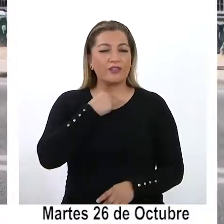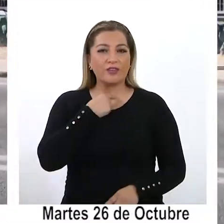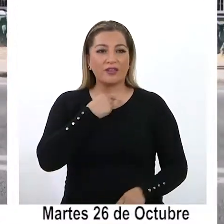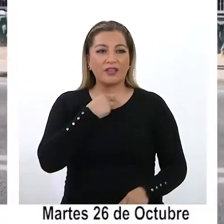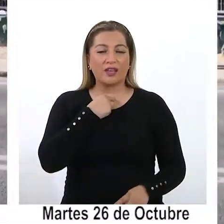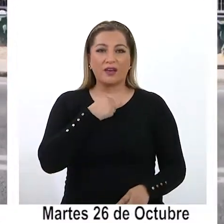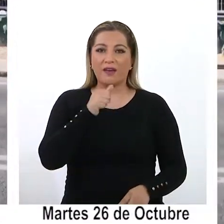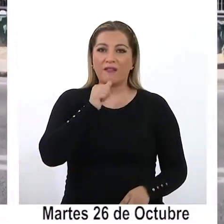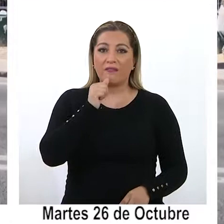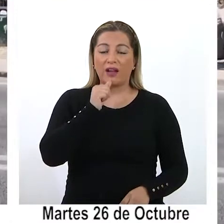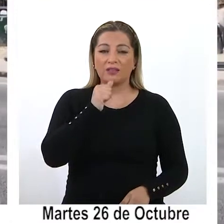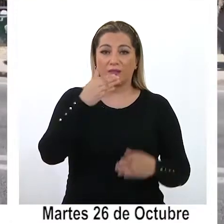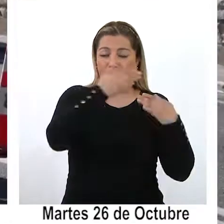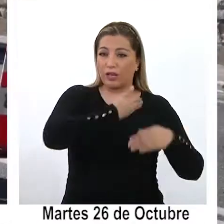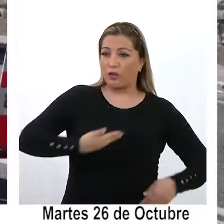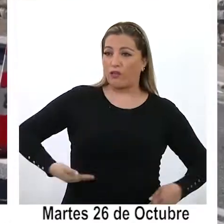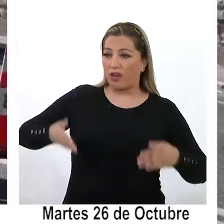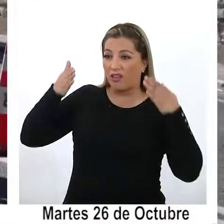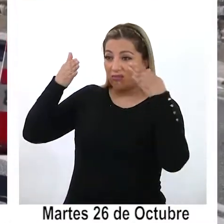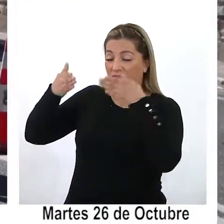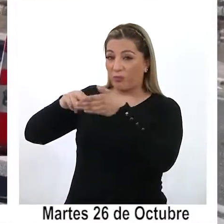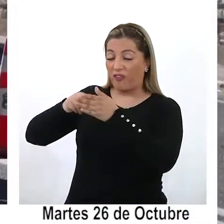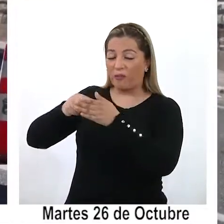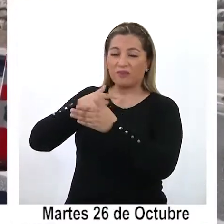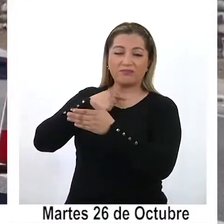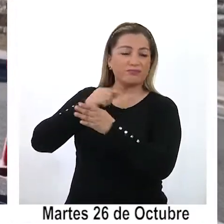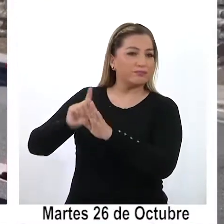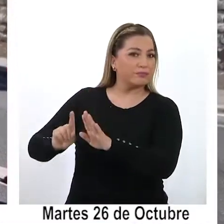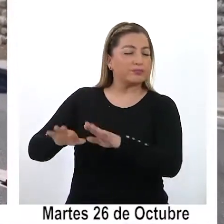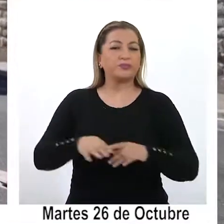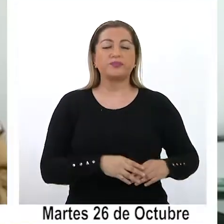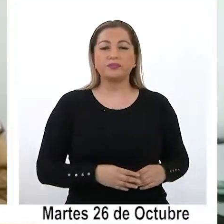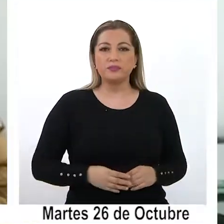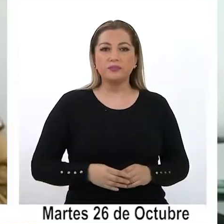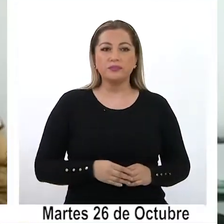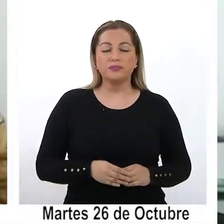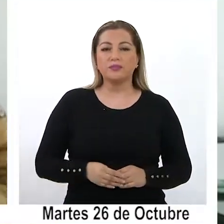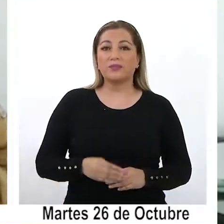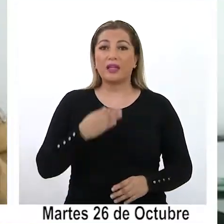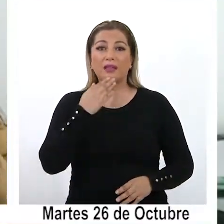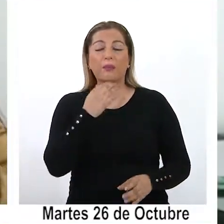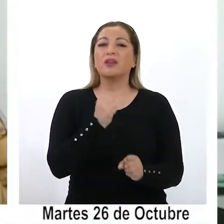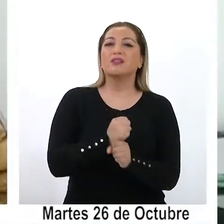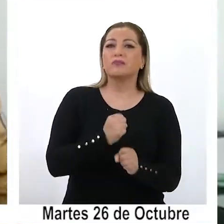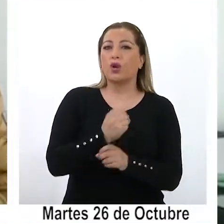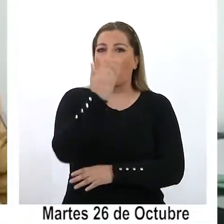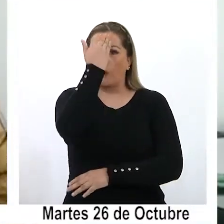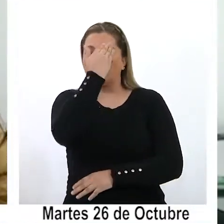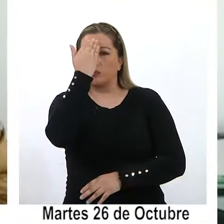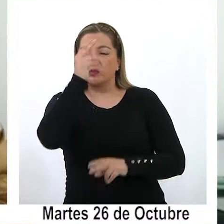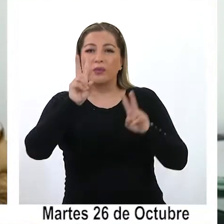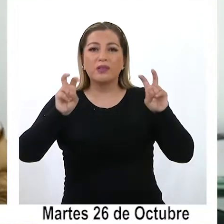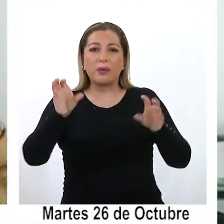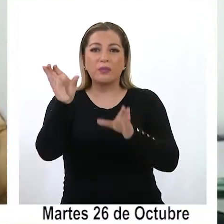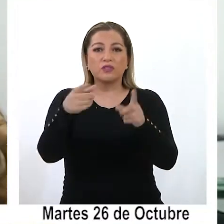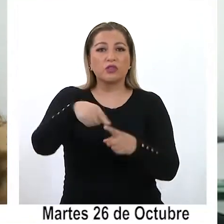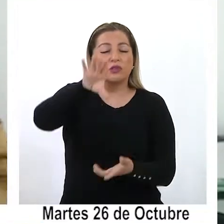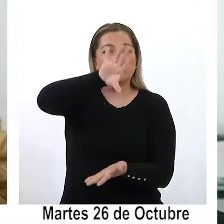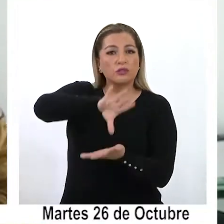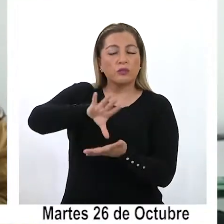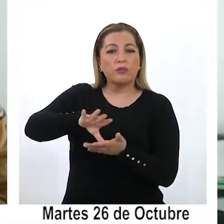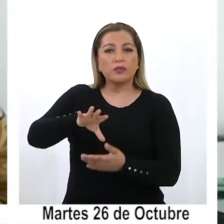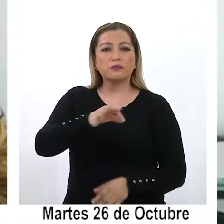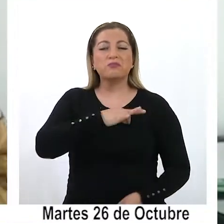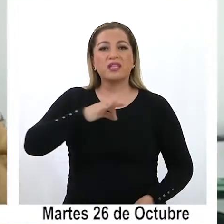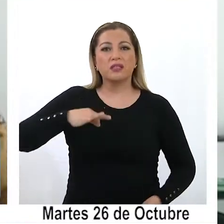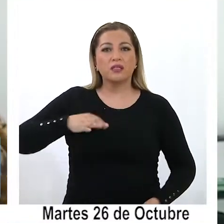desatenderse del problema. Creo que más allá de las acciones y preocupación por el tema migratorio informadas por